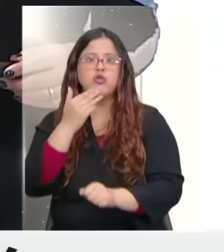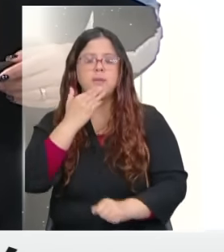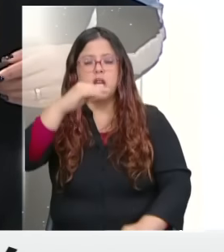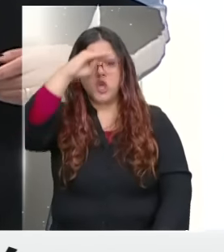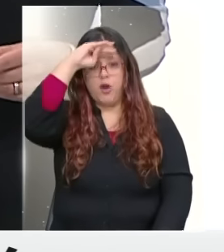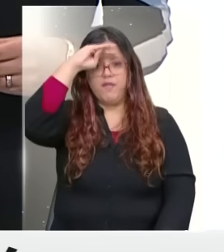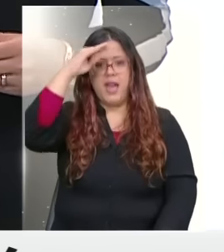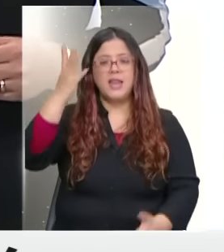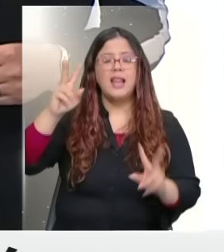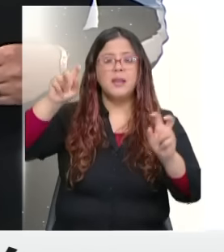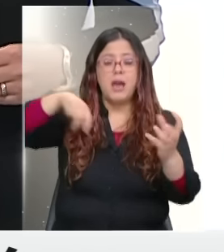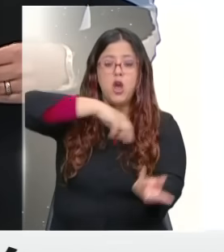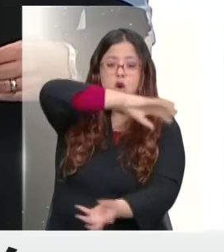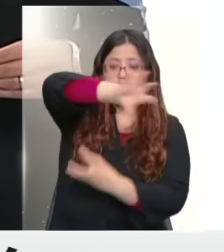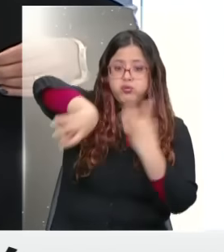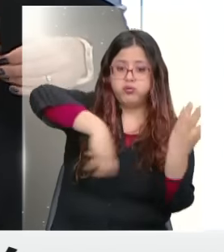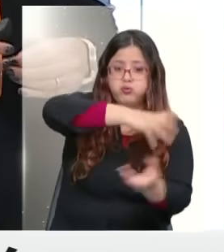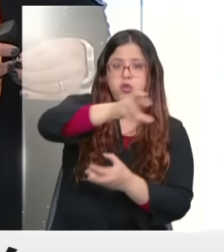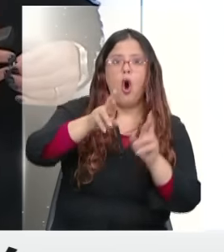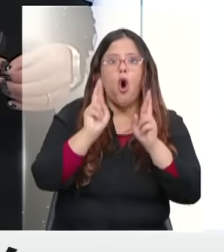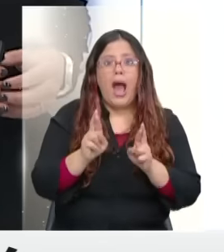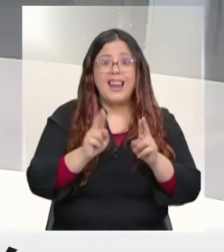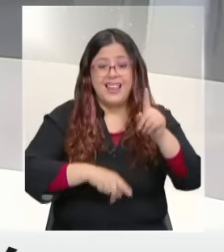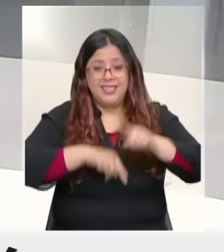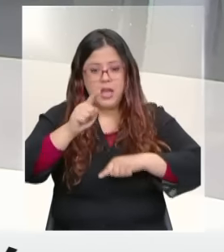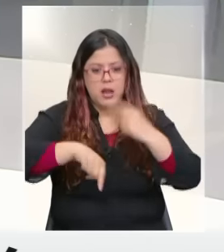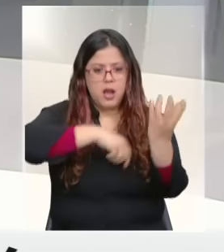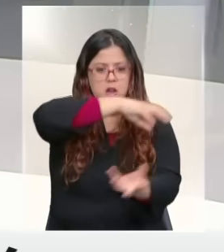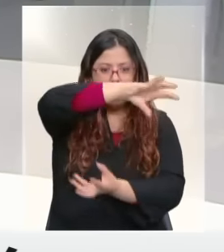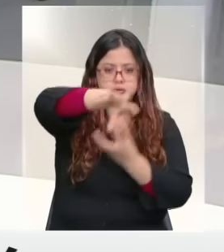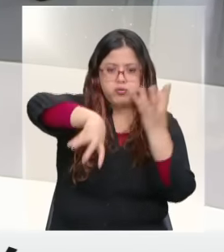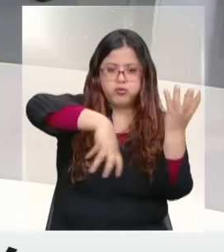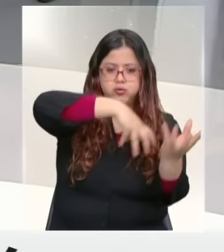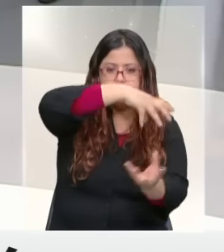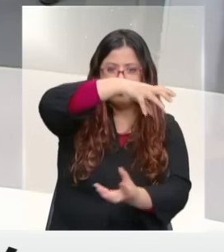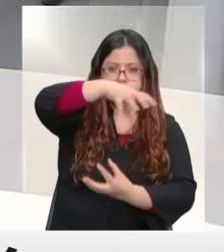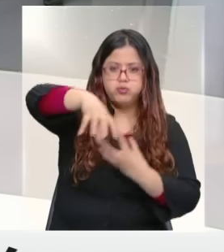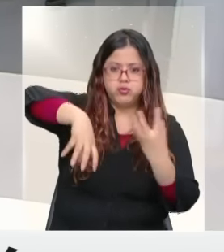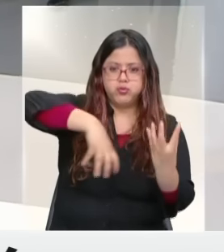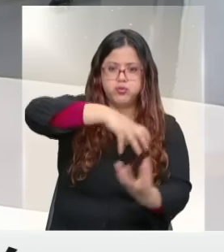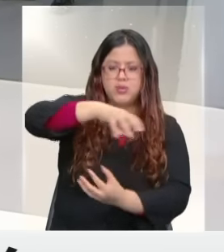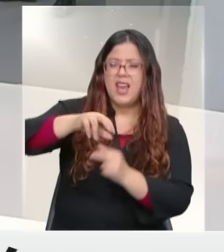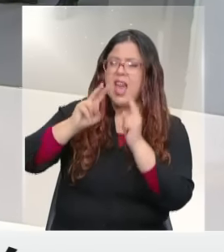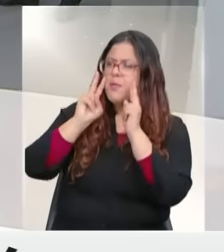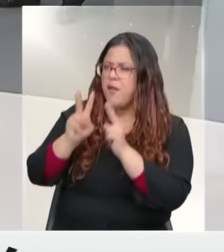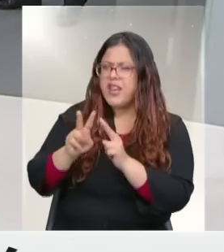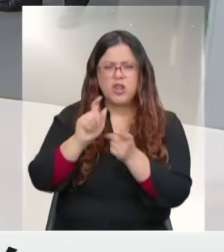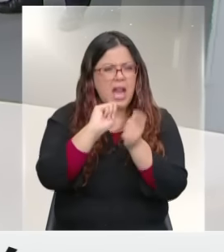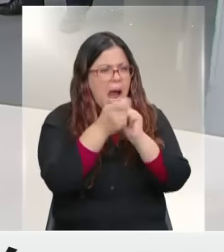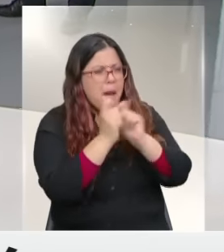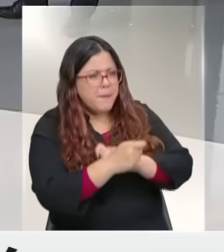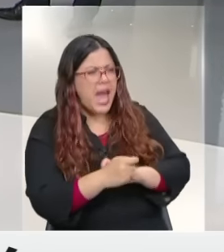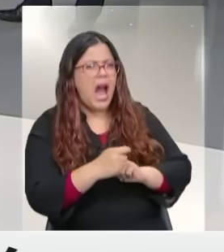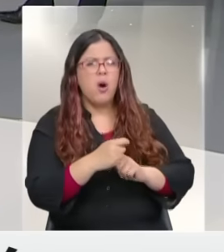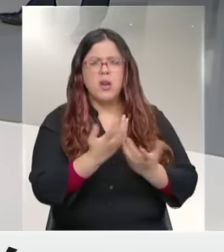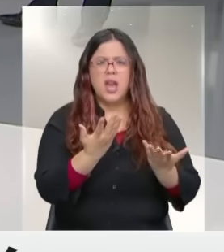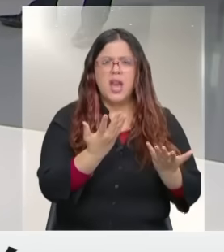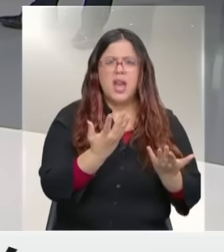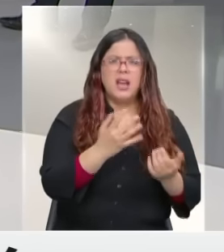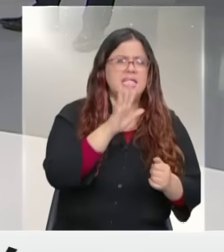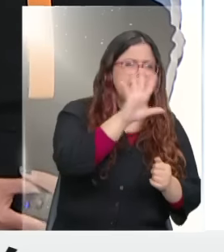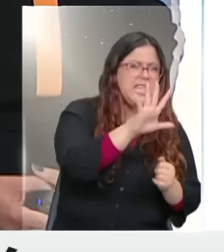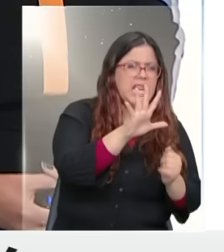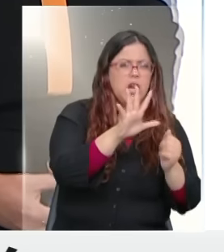en que el huracán ojalá entre con la menor fuerza posible. Ya hemos visto que ha tenido unos altibajos, 5, 4, 3, después 5 de vuelta.